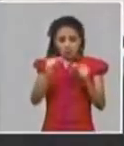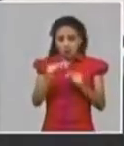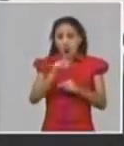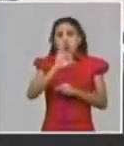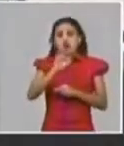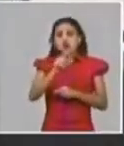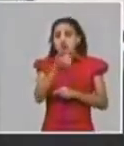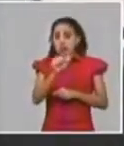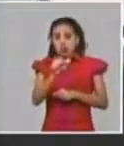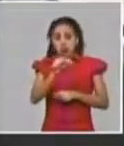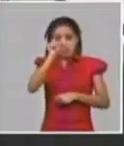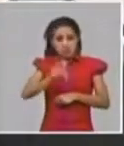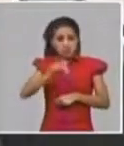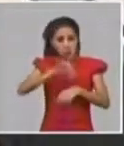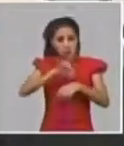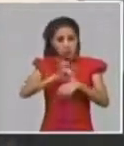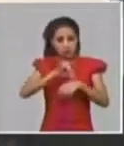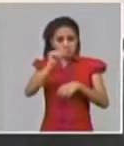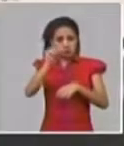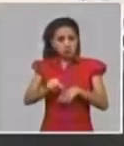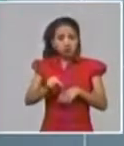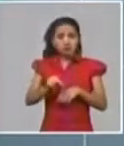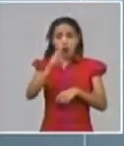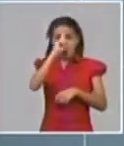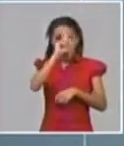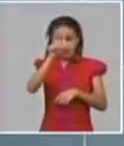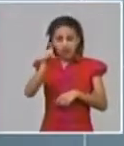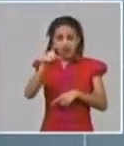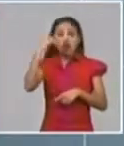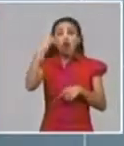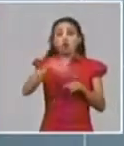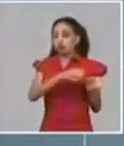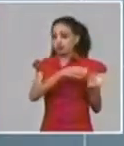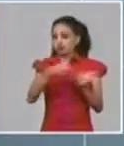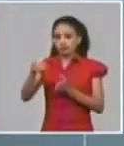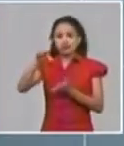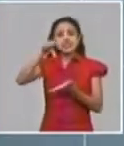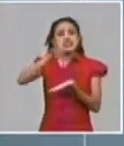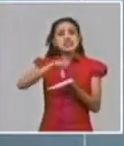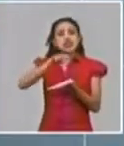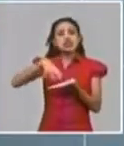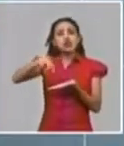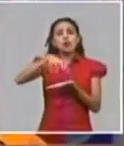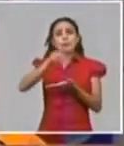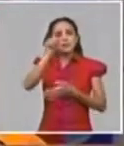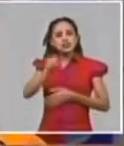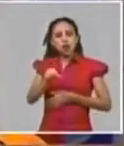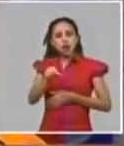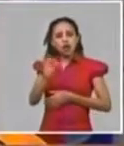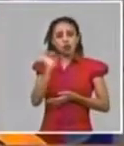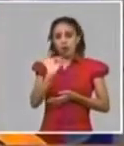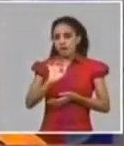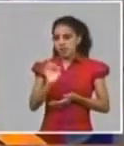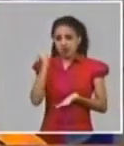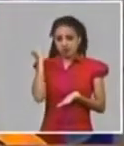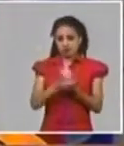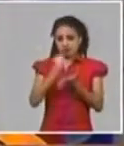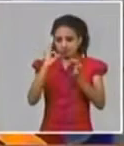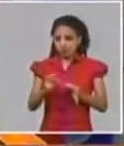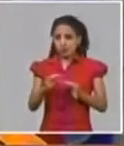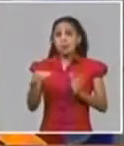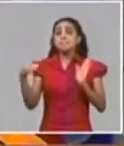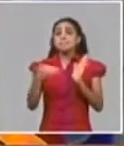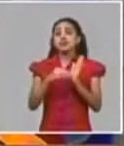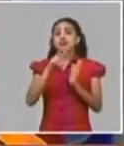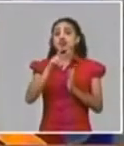pacientes. Y en centros parasospechosos, que es lo que nos permite utilizar mejor la cama hospitalaria, tenemos hoy 243. Por lo